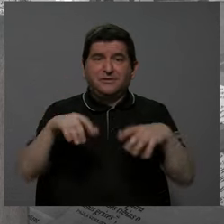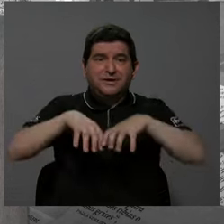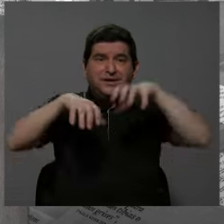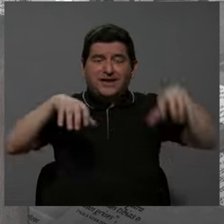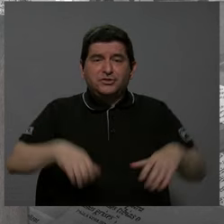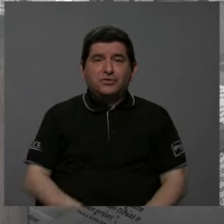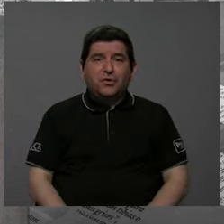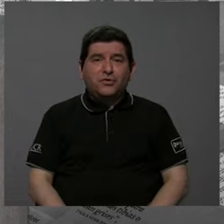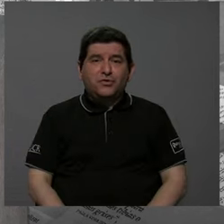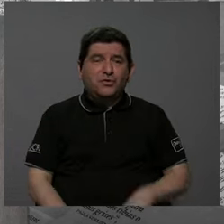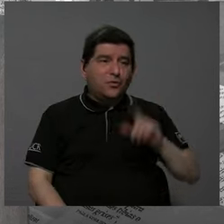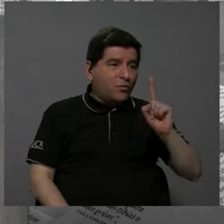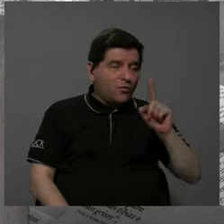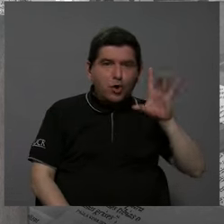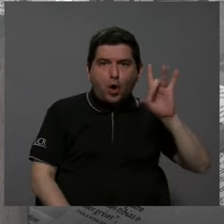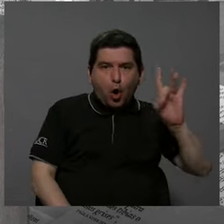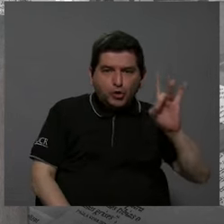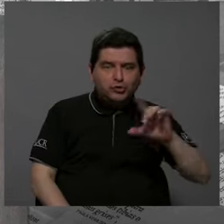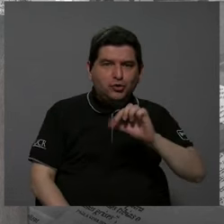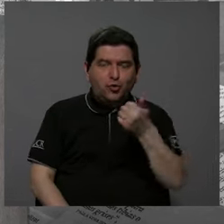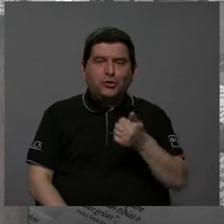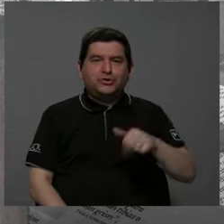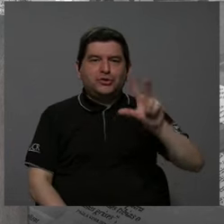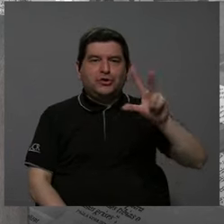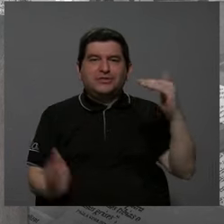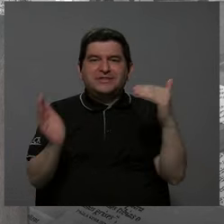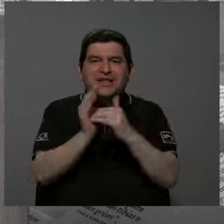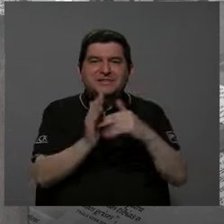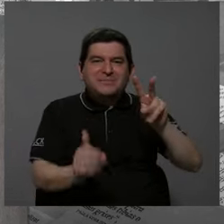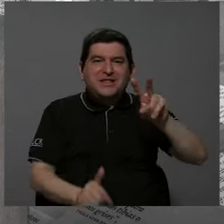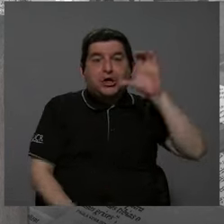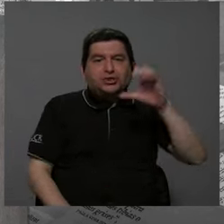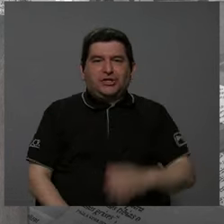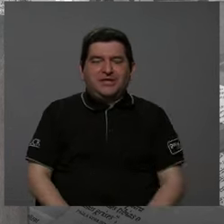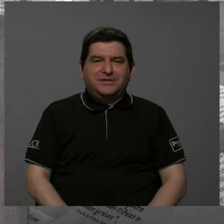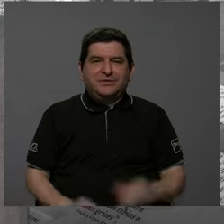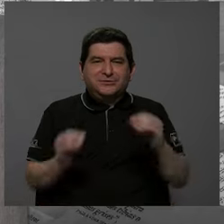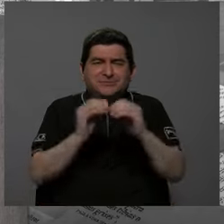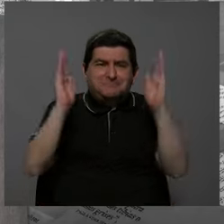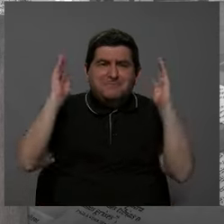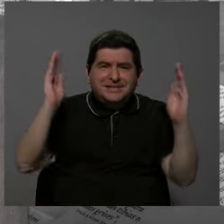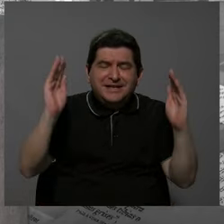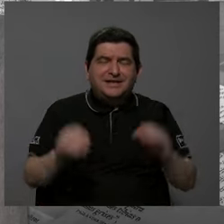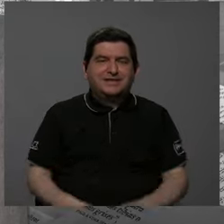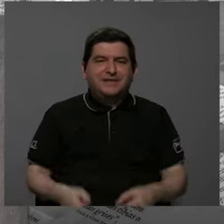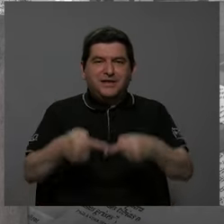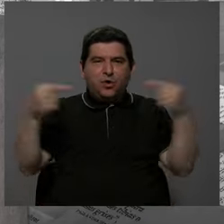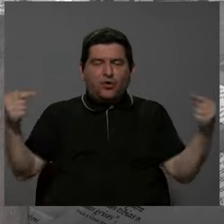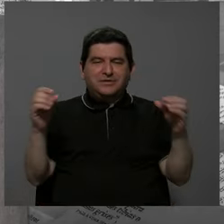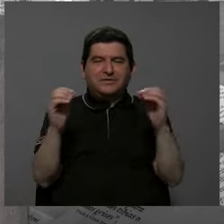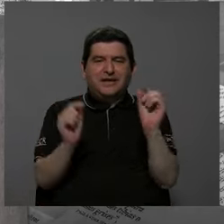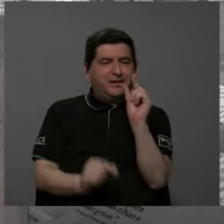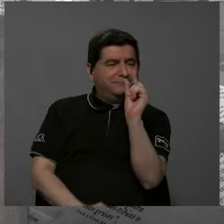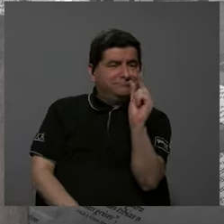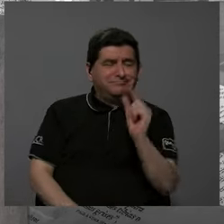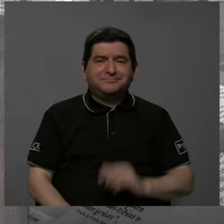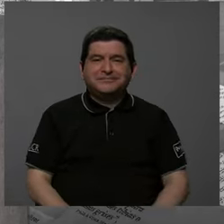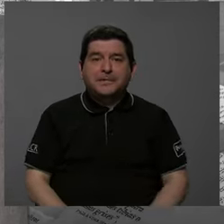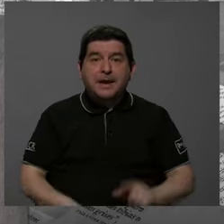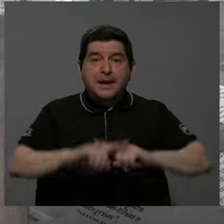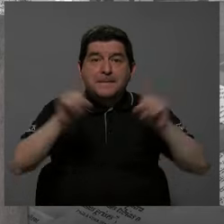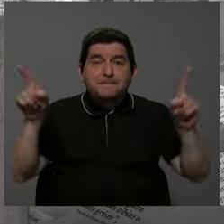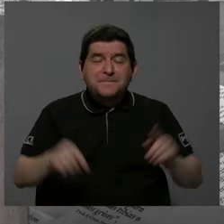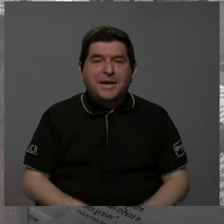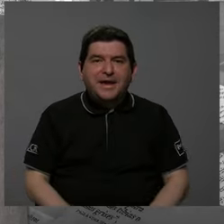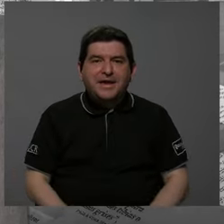cantones. 8 versus 32. Menos 3.200. El más grande es el más pequeño. Pero el territorio, que es